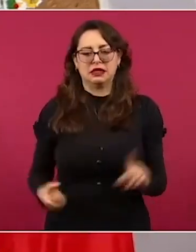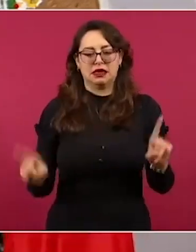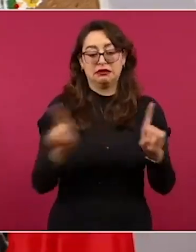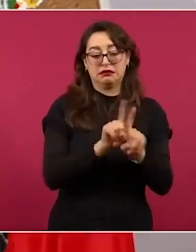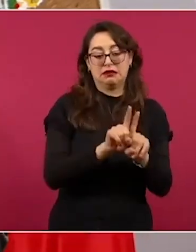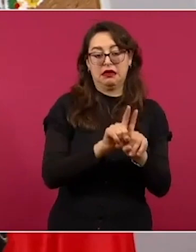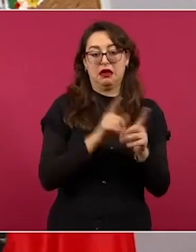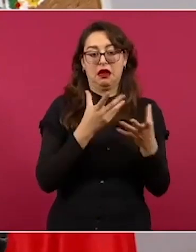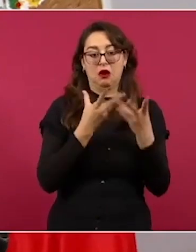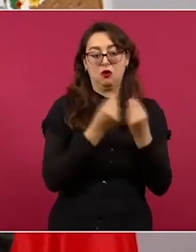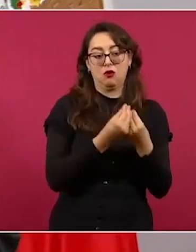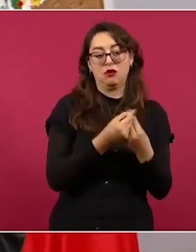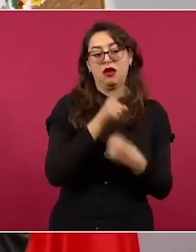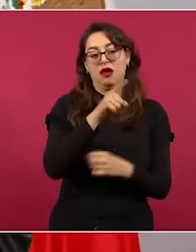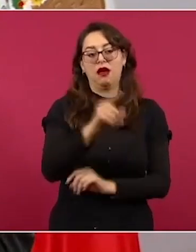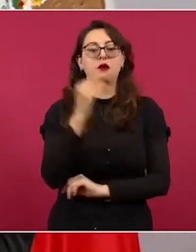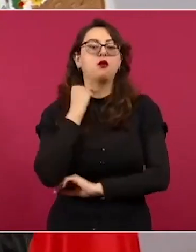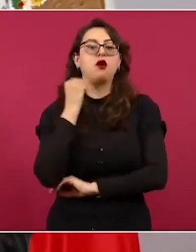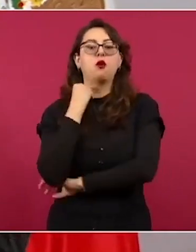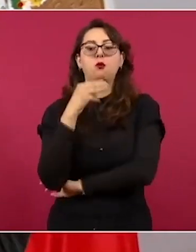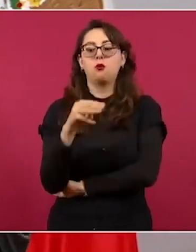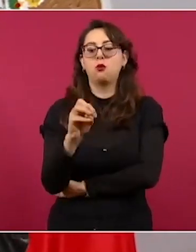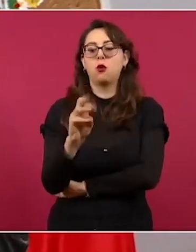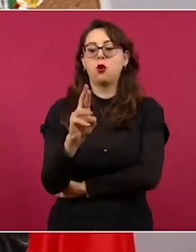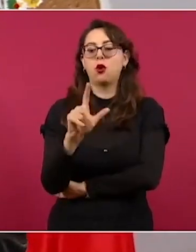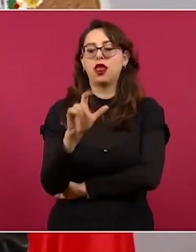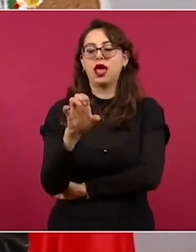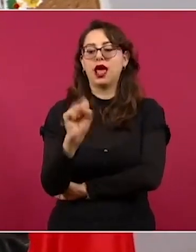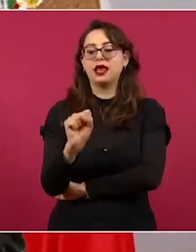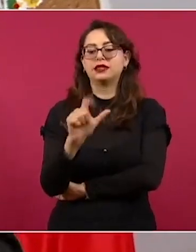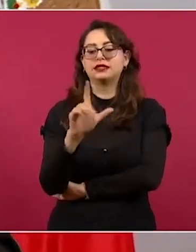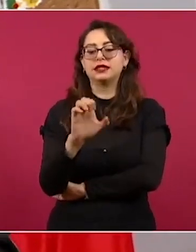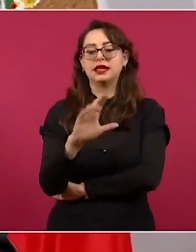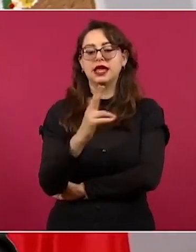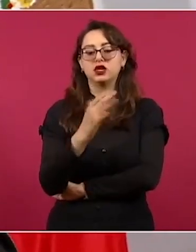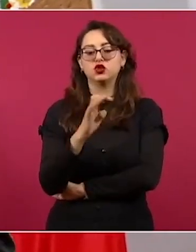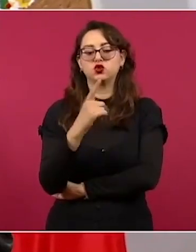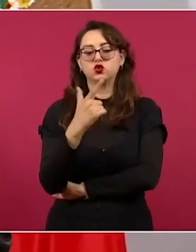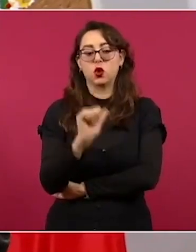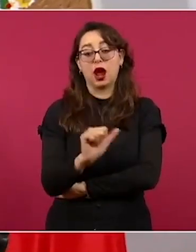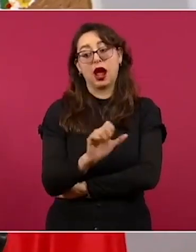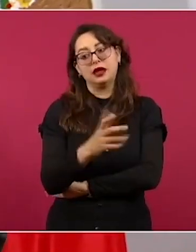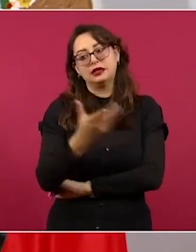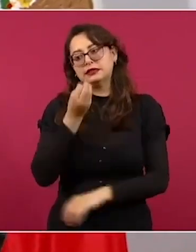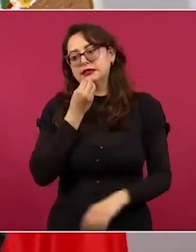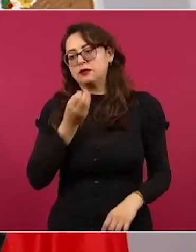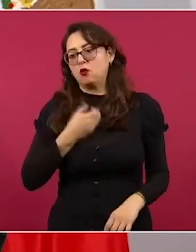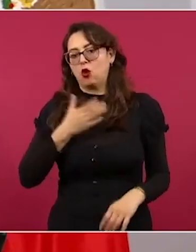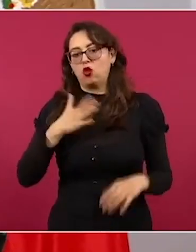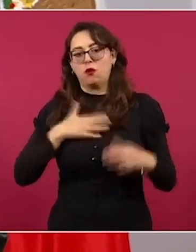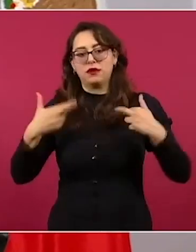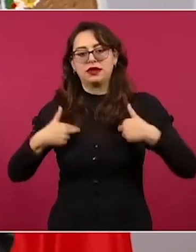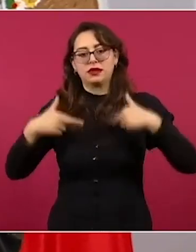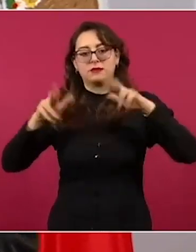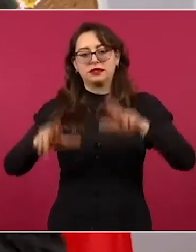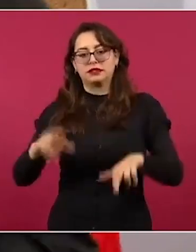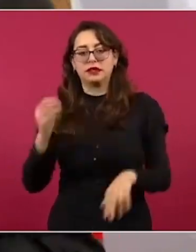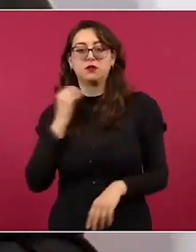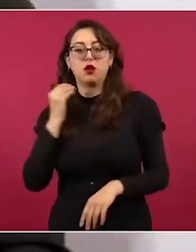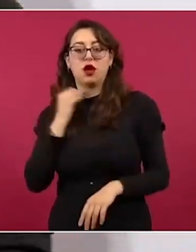El problema que también ahí, quien me vaya a representar va a tener que ir blindado